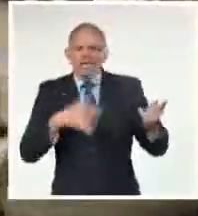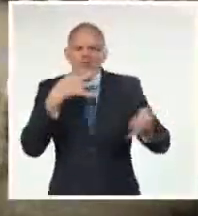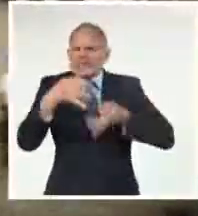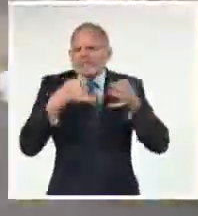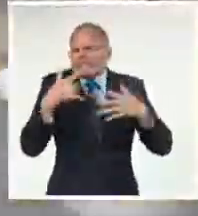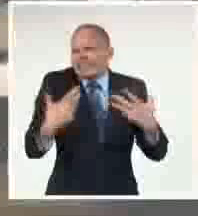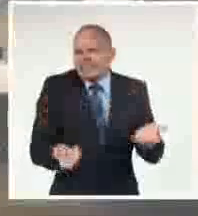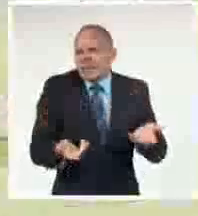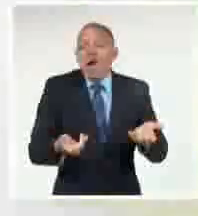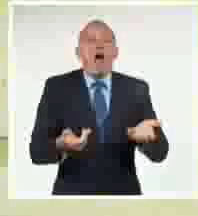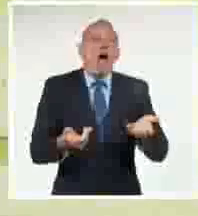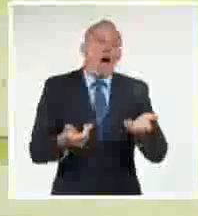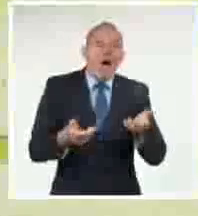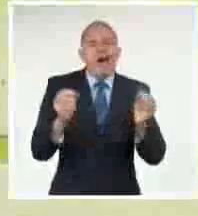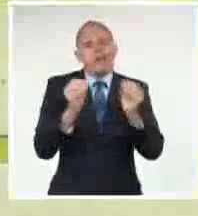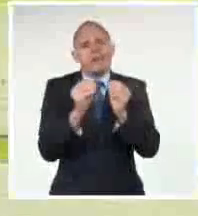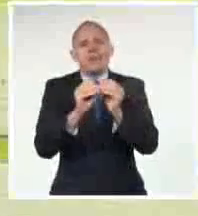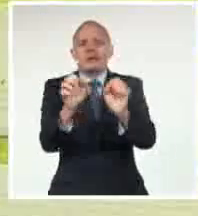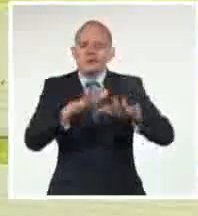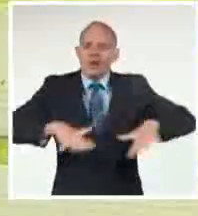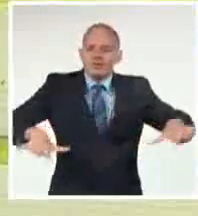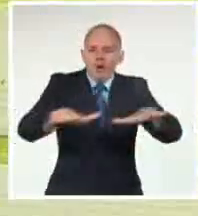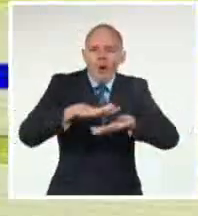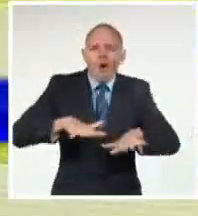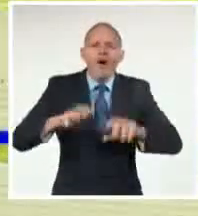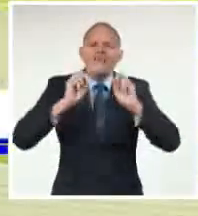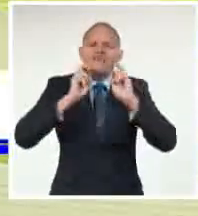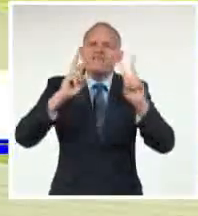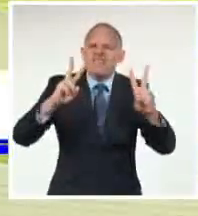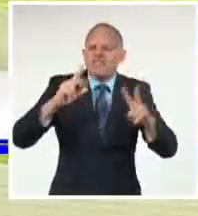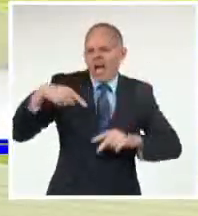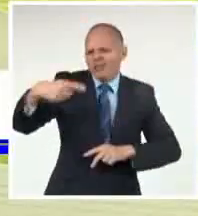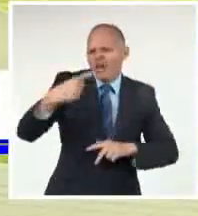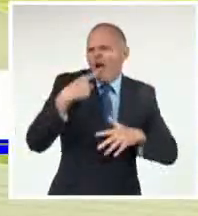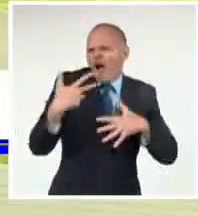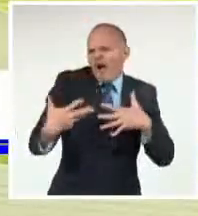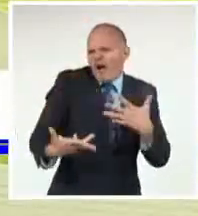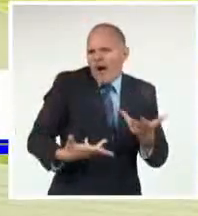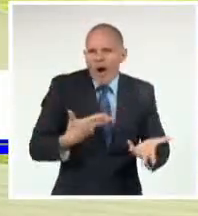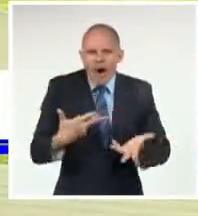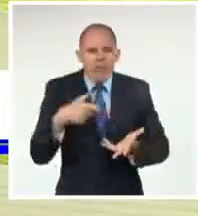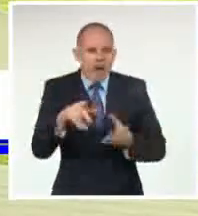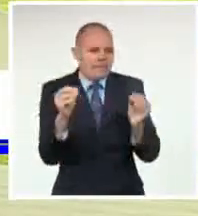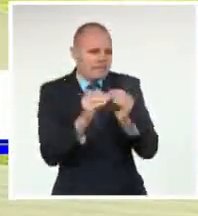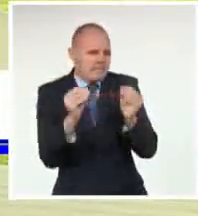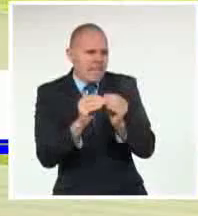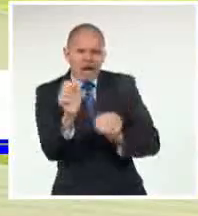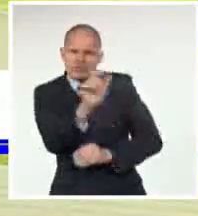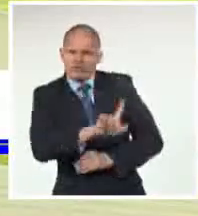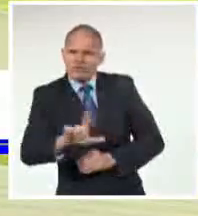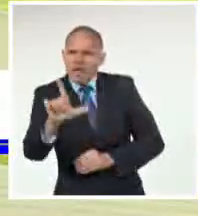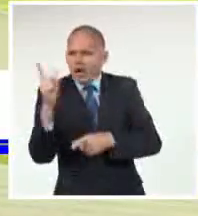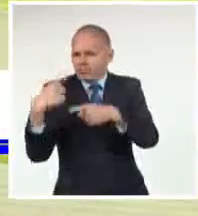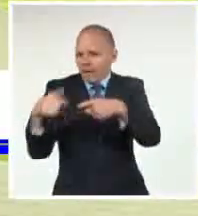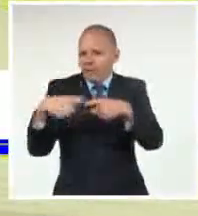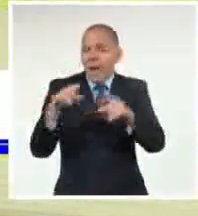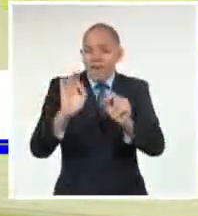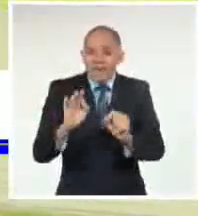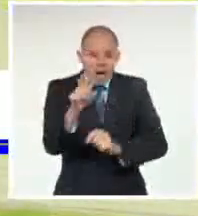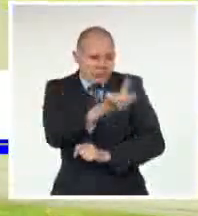cronistas de la época que les toca vivir, políticas también, sociales, o todas esas cosas